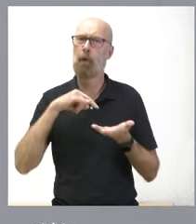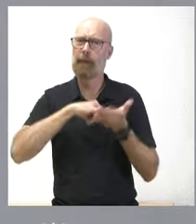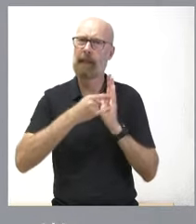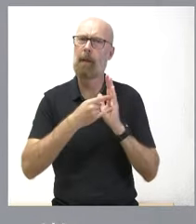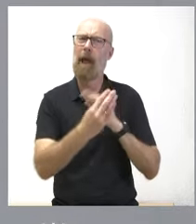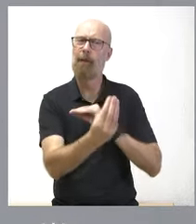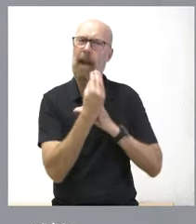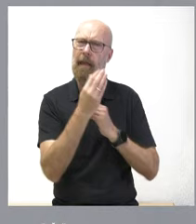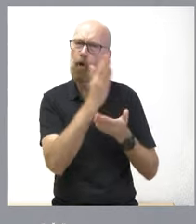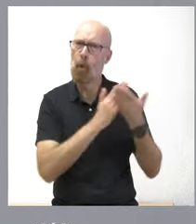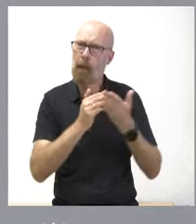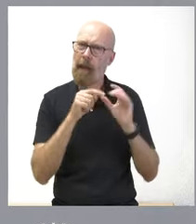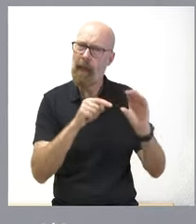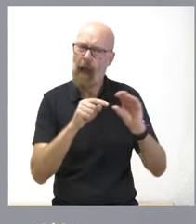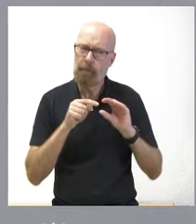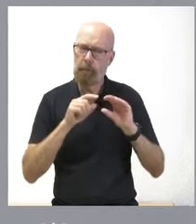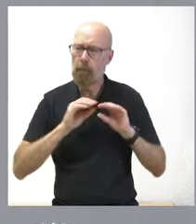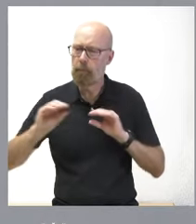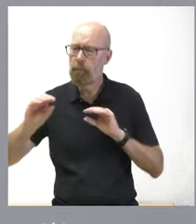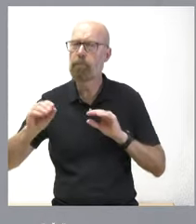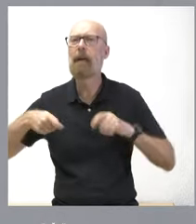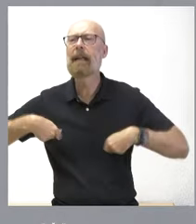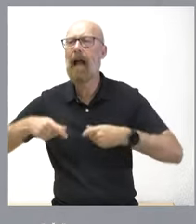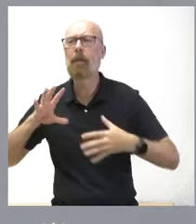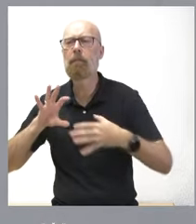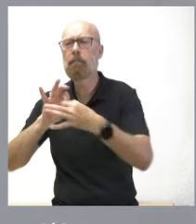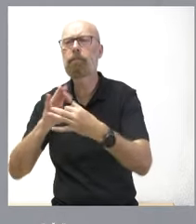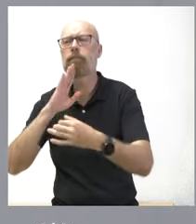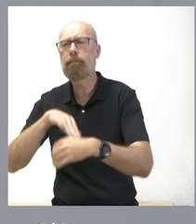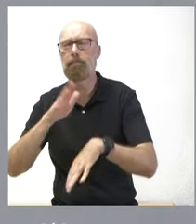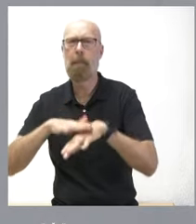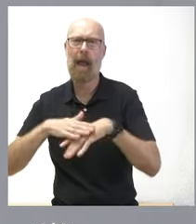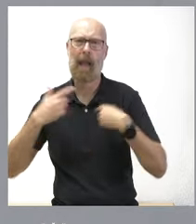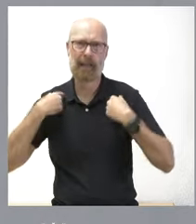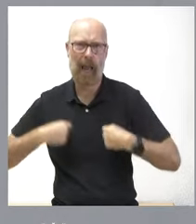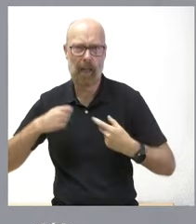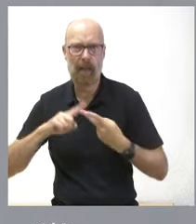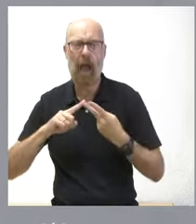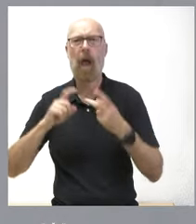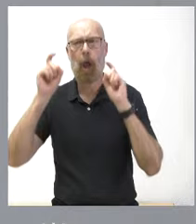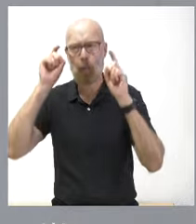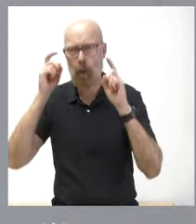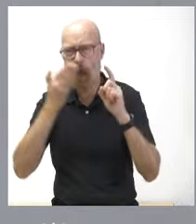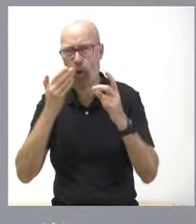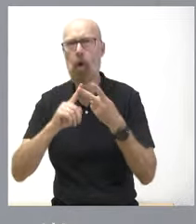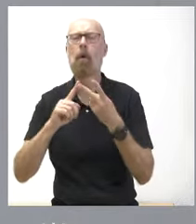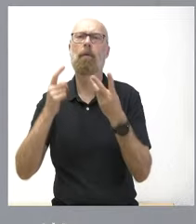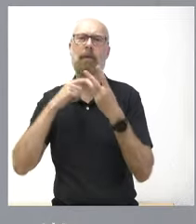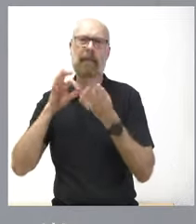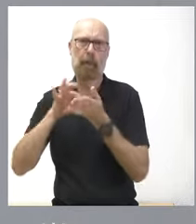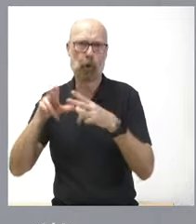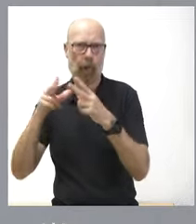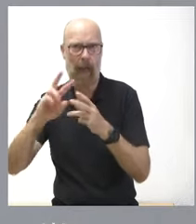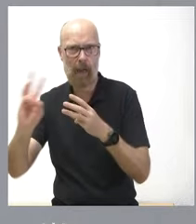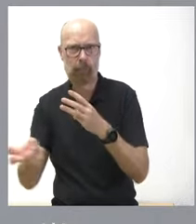financiación de las comunidades autónomas, hacemos un buen uso de este destino para nuestra sanidad, para nuestra educación, para nuestros servicios sociales, situándolos entre los mejores de España,